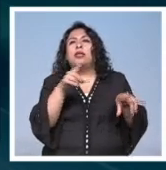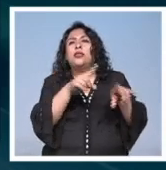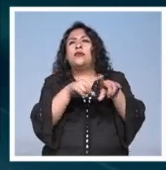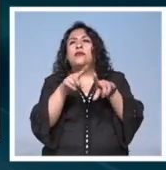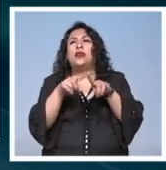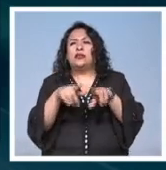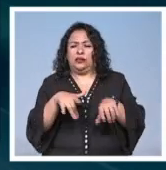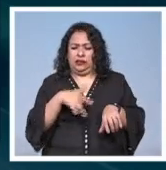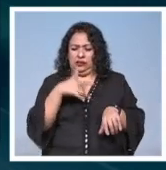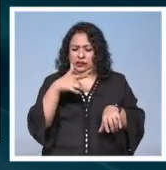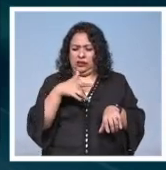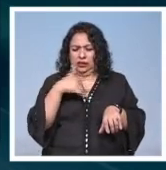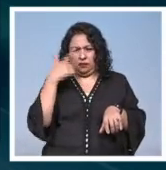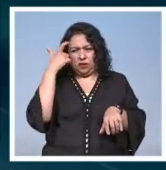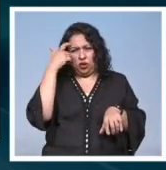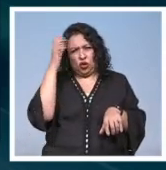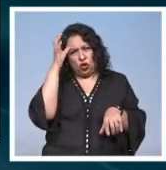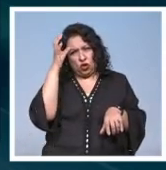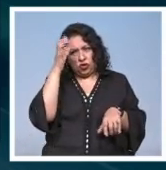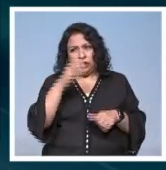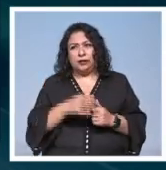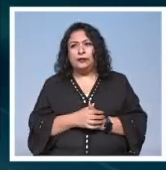estados de conciencia